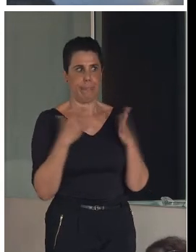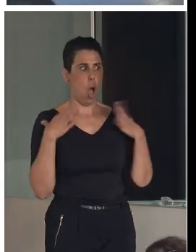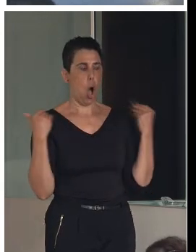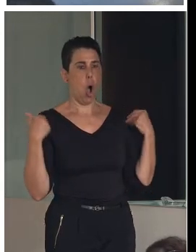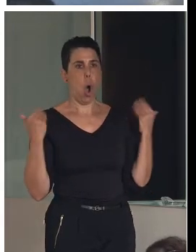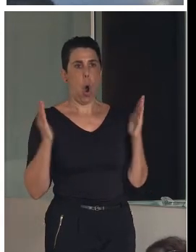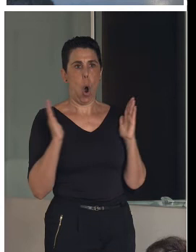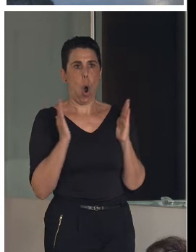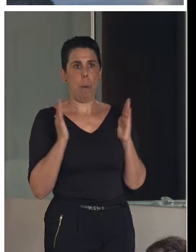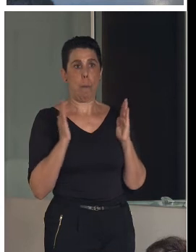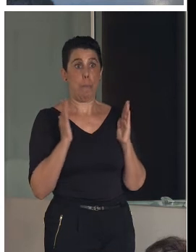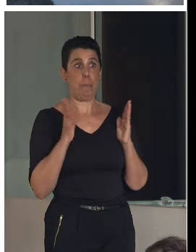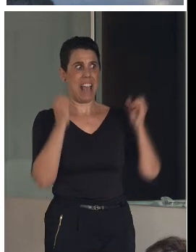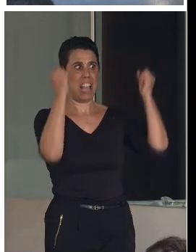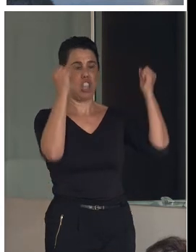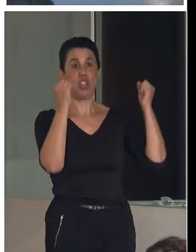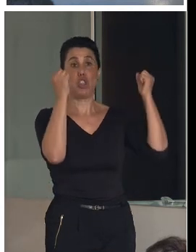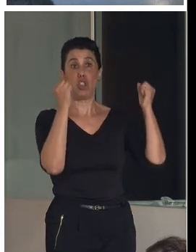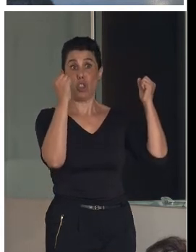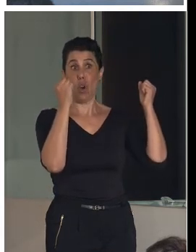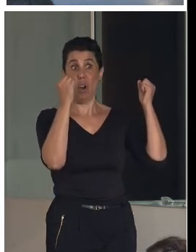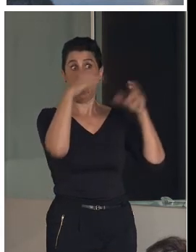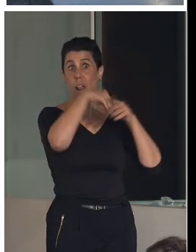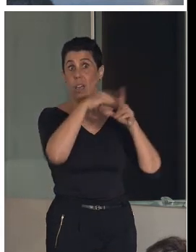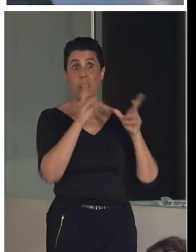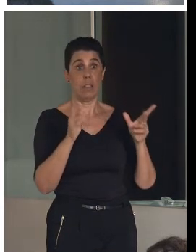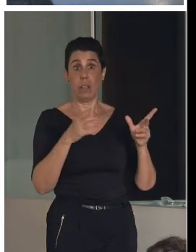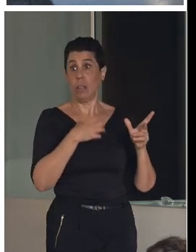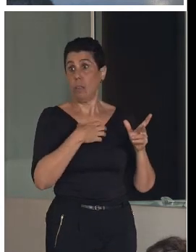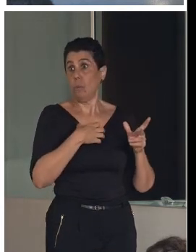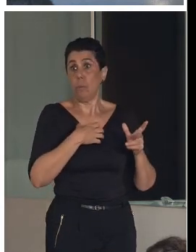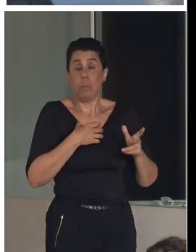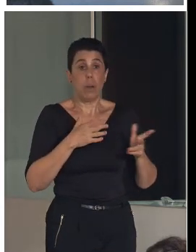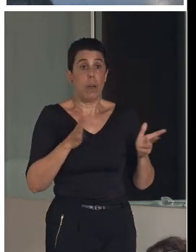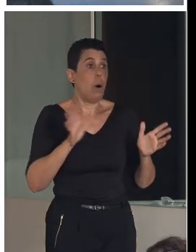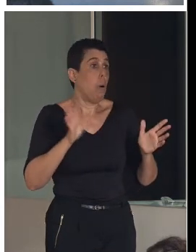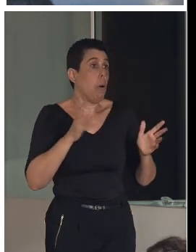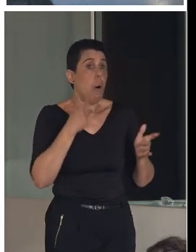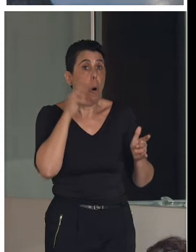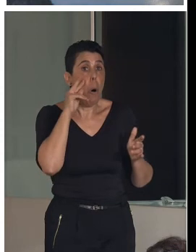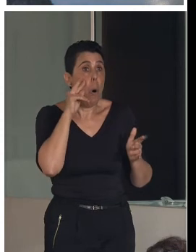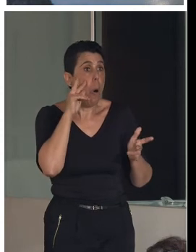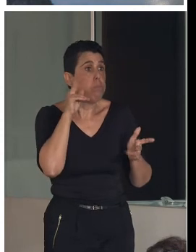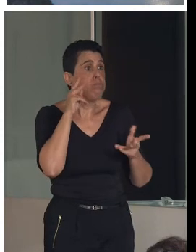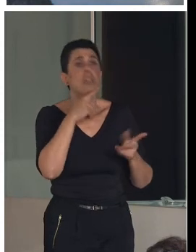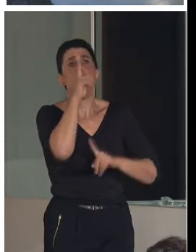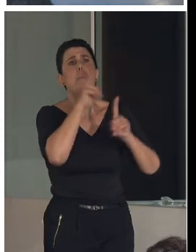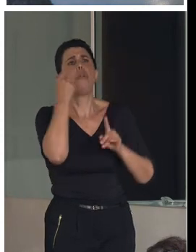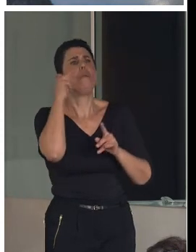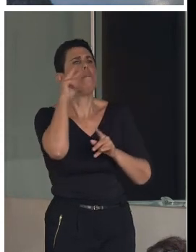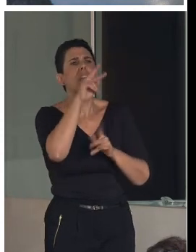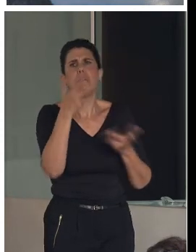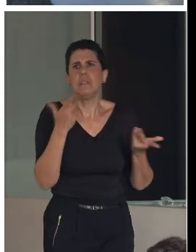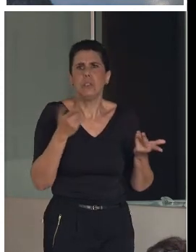en las torres contrafuerte y que tenga una falta de… pues simplemente que vea mal con poca luz, pero que lleve sus